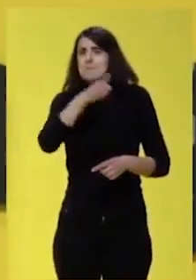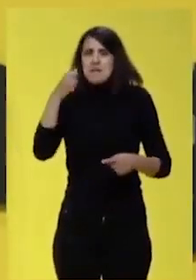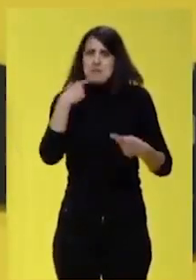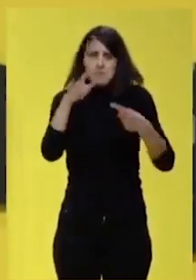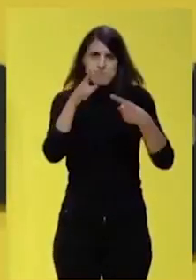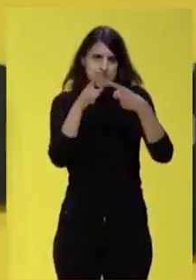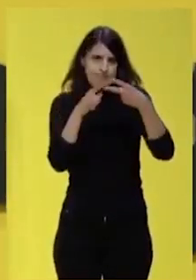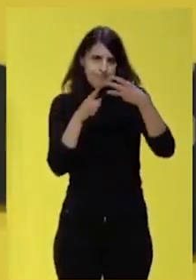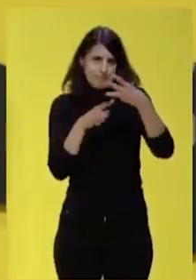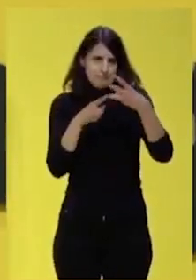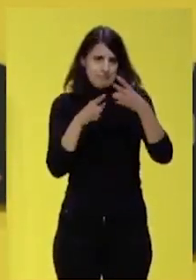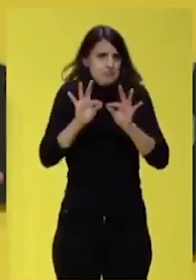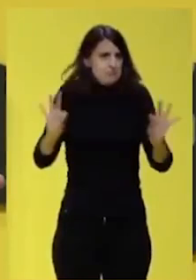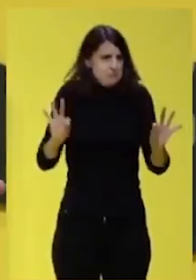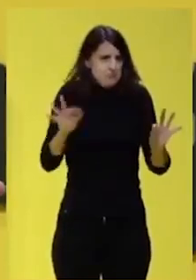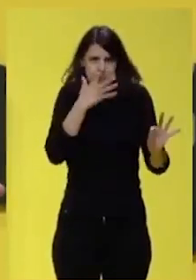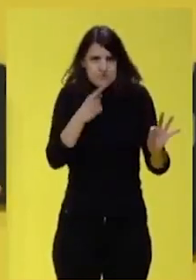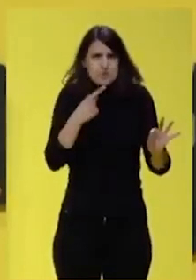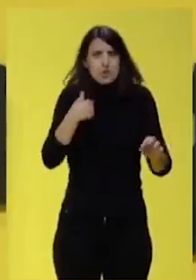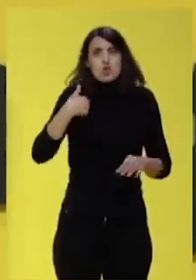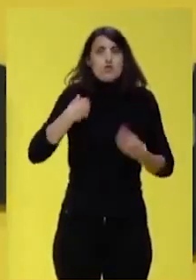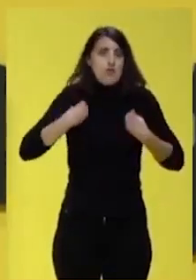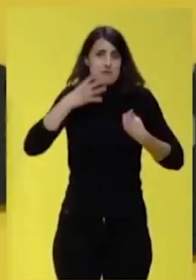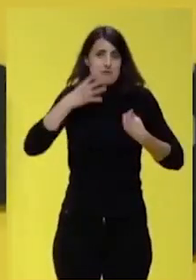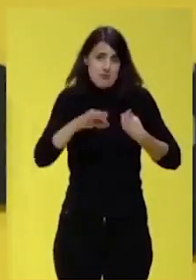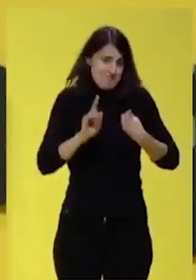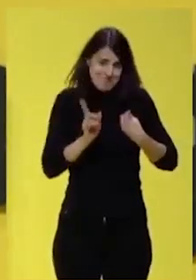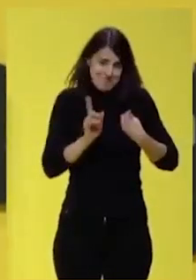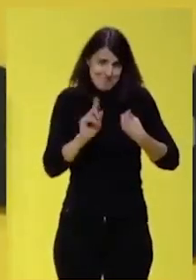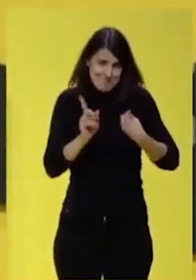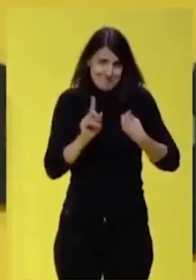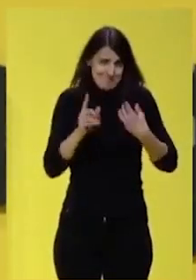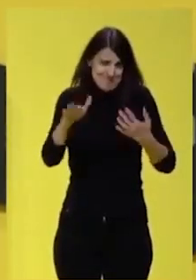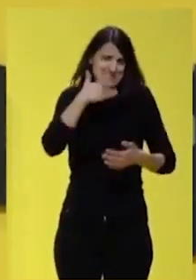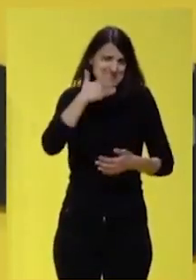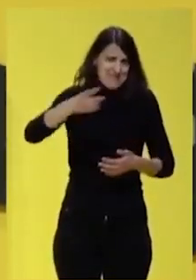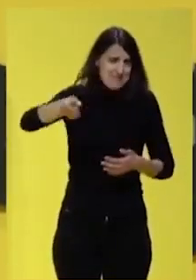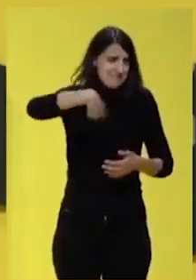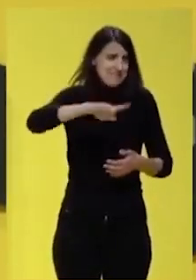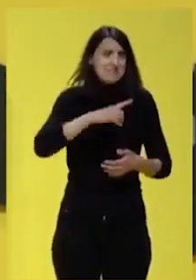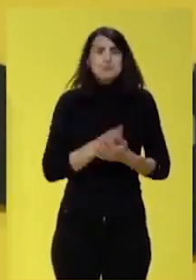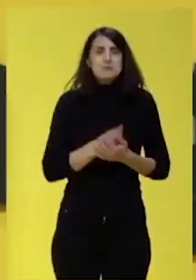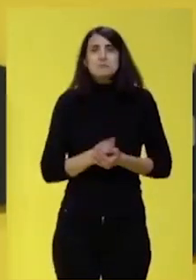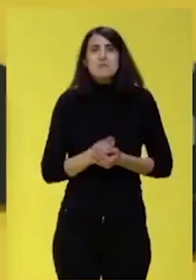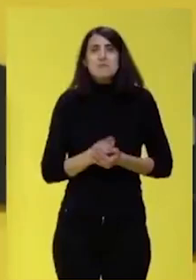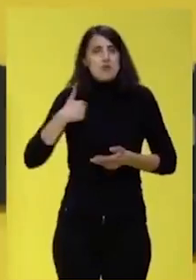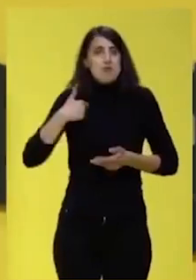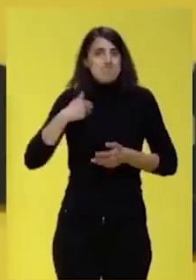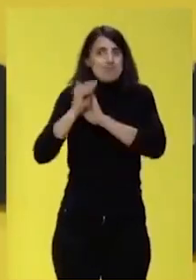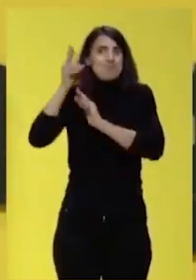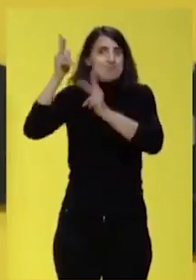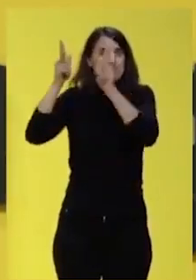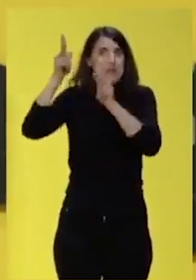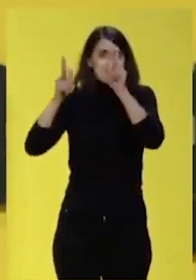en tono de humildad. Yo no soy de Girona, como todo el mundo sabe. Siendo vasco, además, tengo la